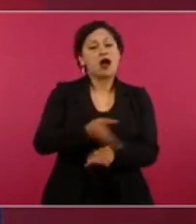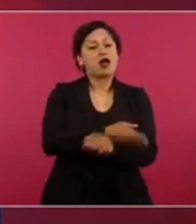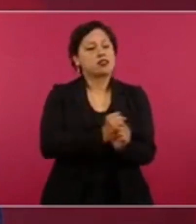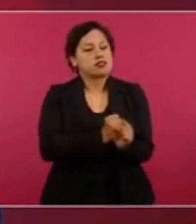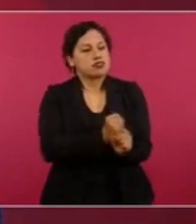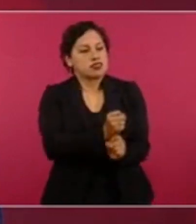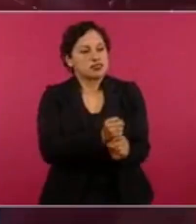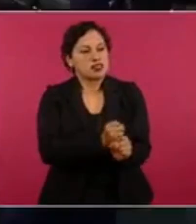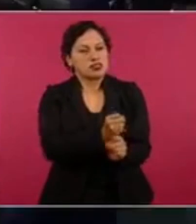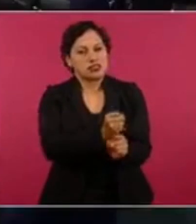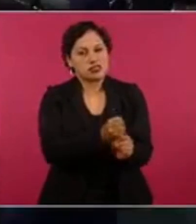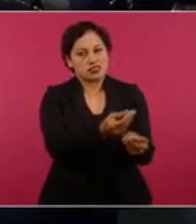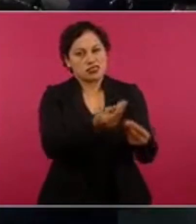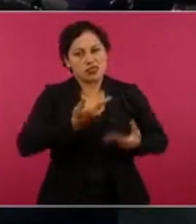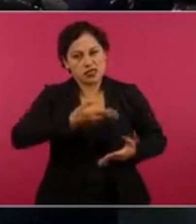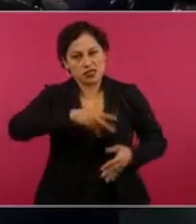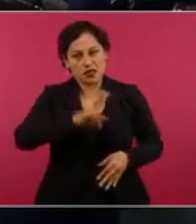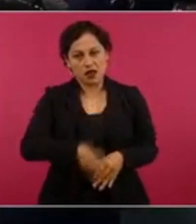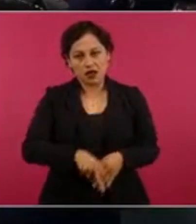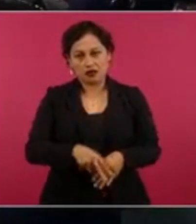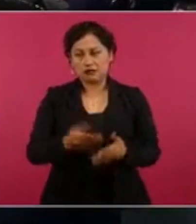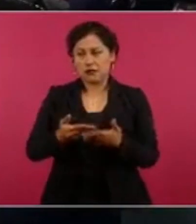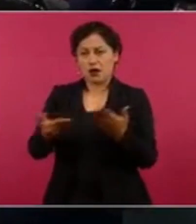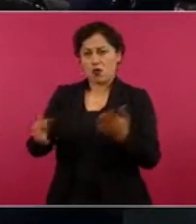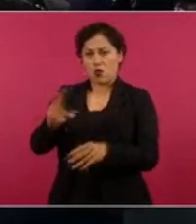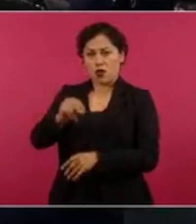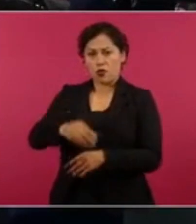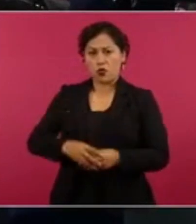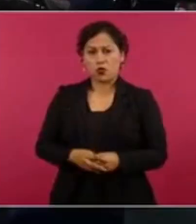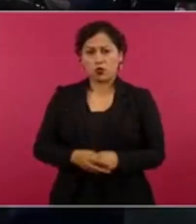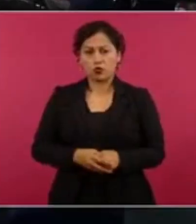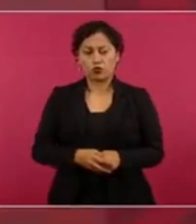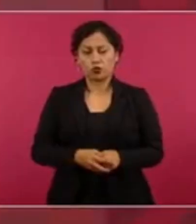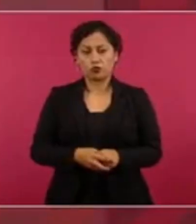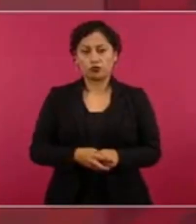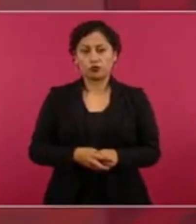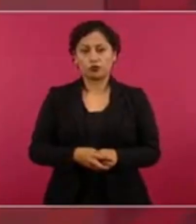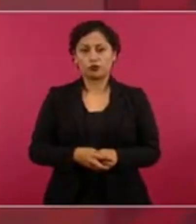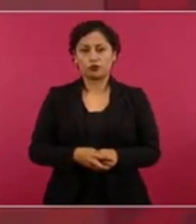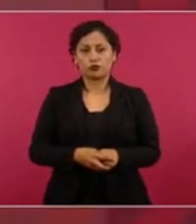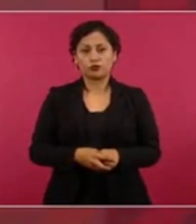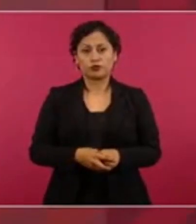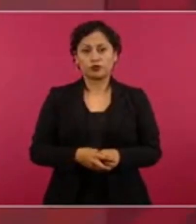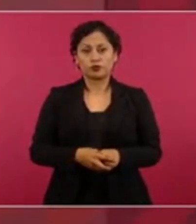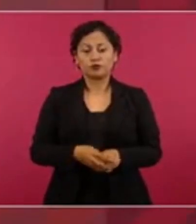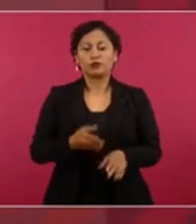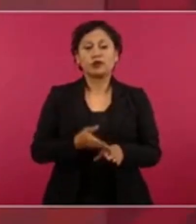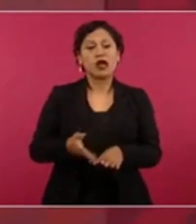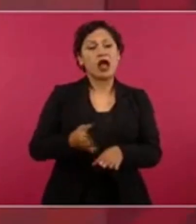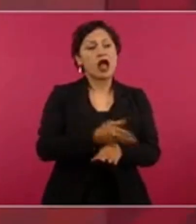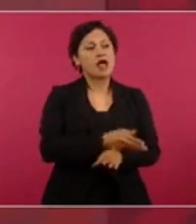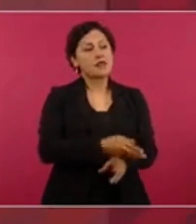no hay masacres.